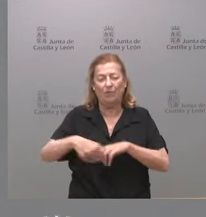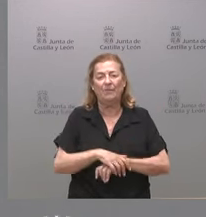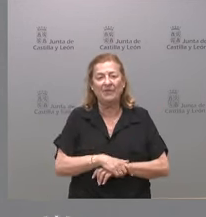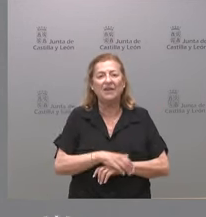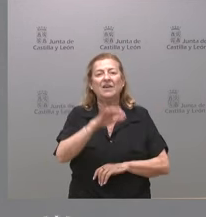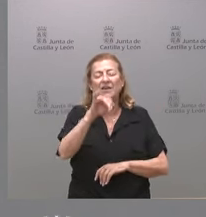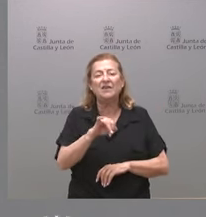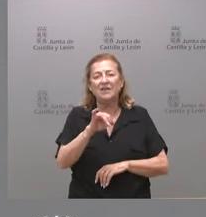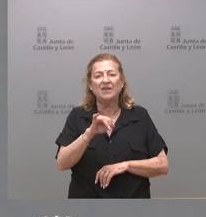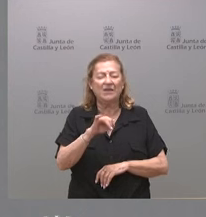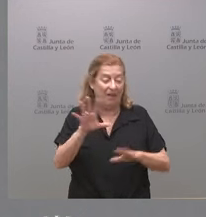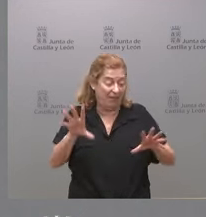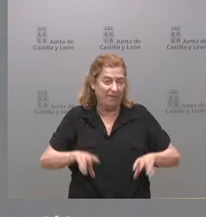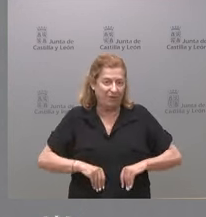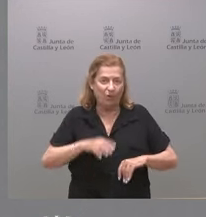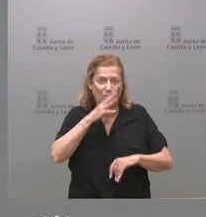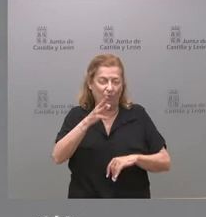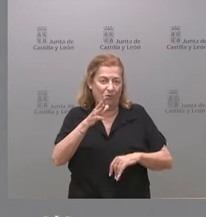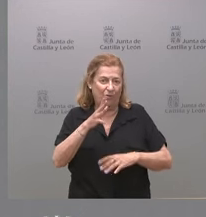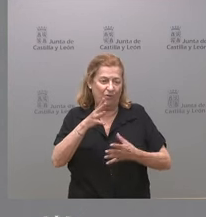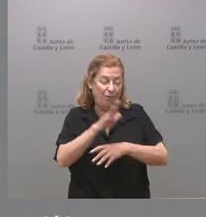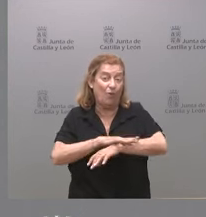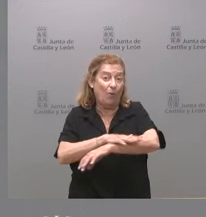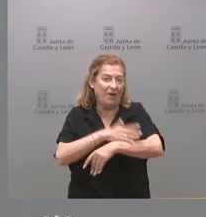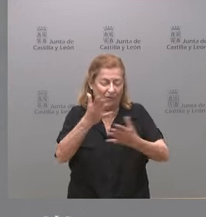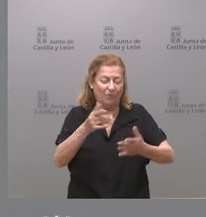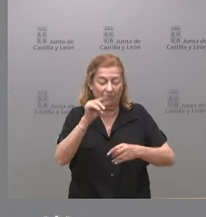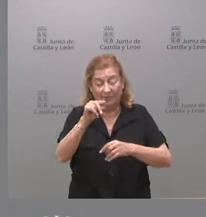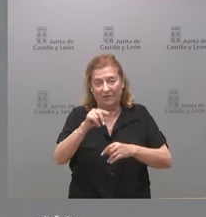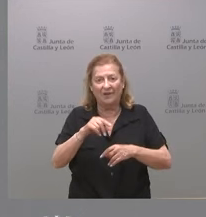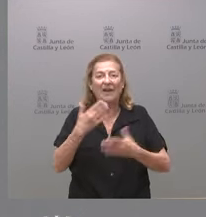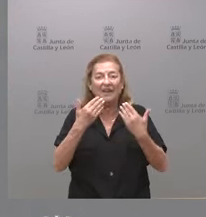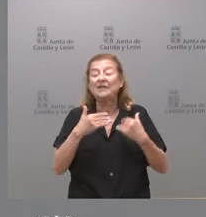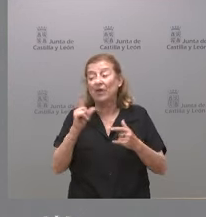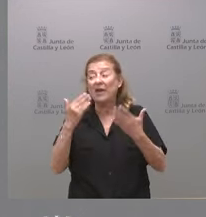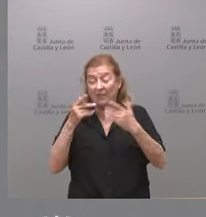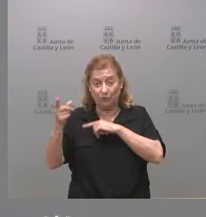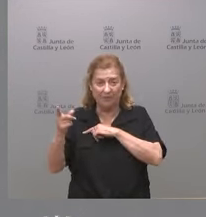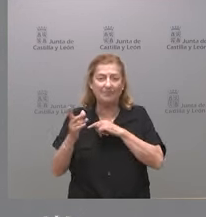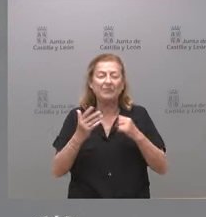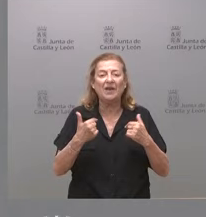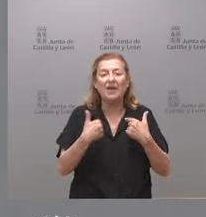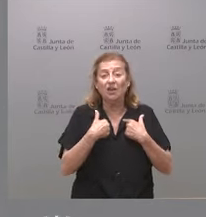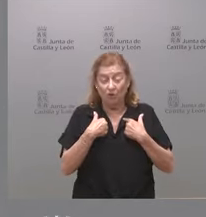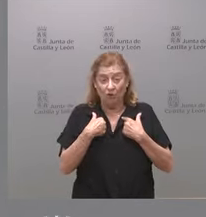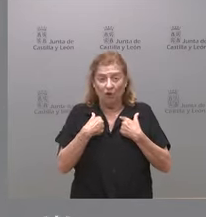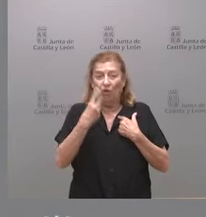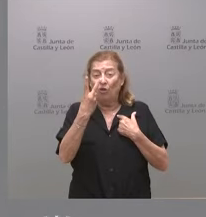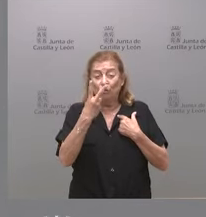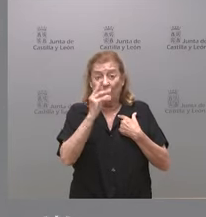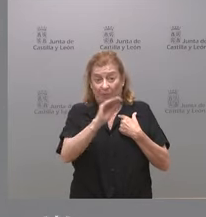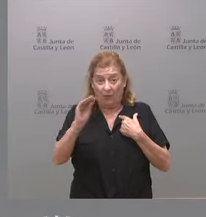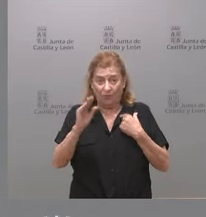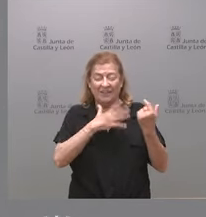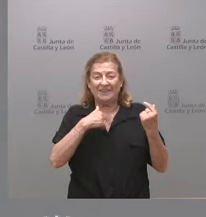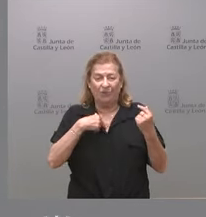y de una aceptación por parte del gobierno de esa postura gracias pues gracias a yo ante sus dos preguntas quiero